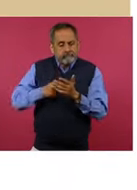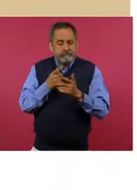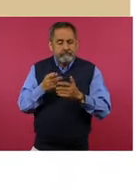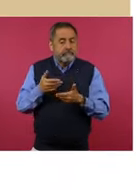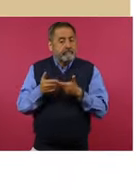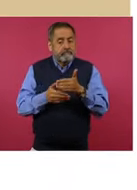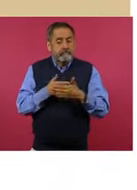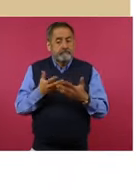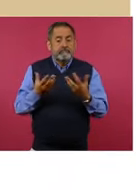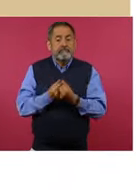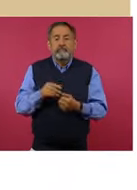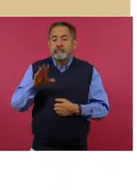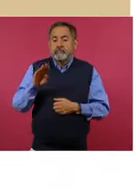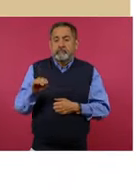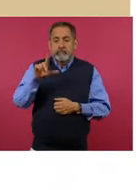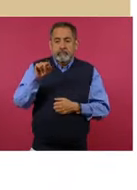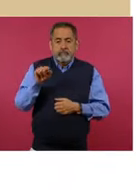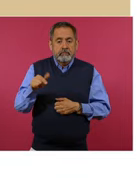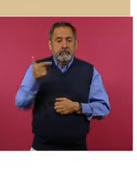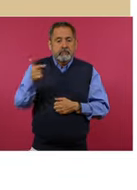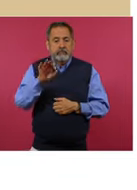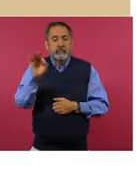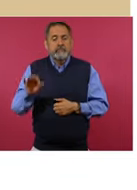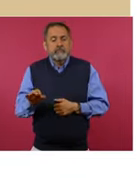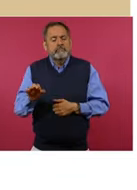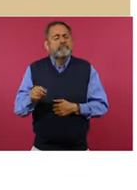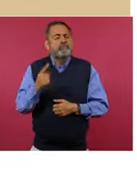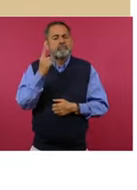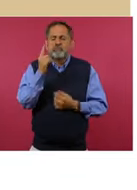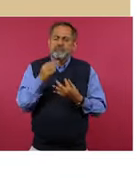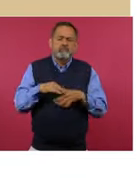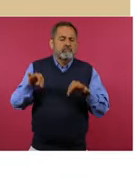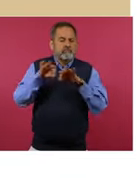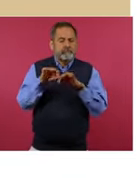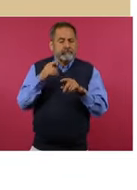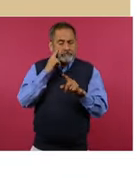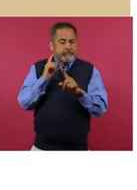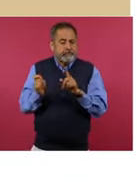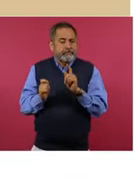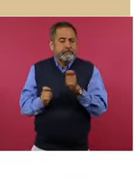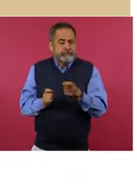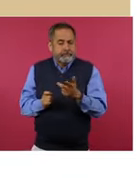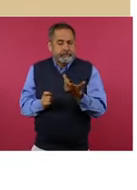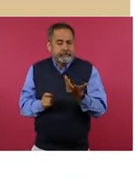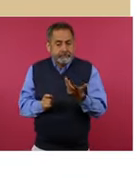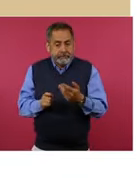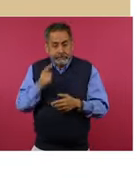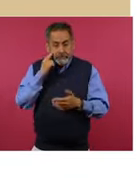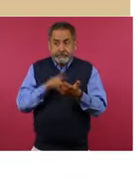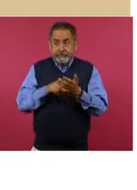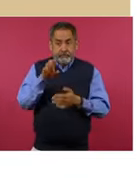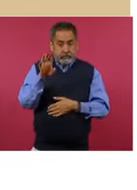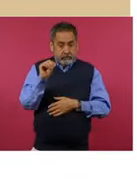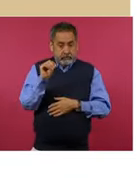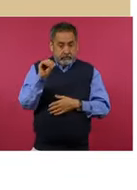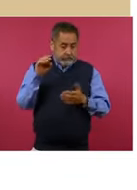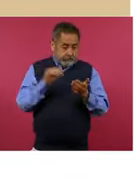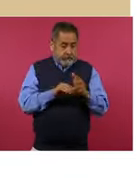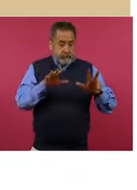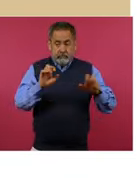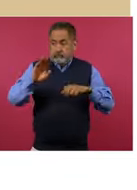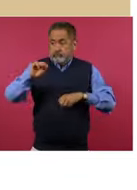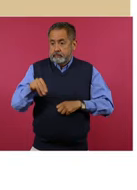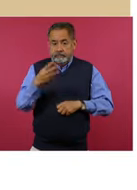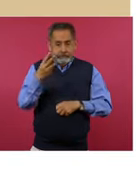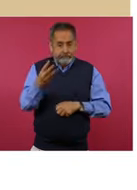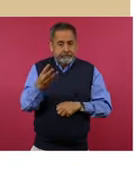ya es un avance del 97.7 por ciento. Pero lo más importante quizá es que ya 9 mil 893 de estas